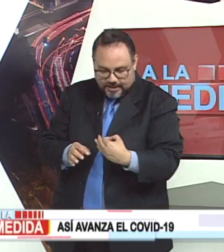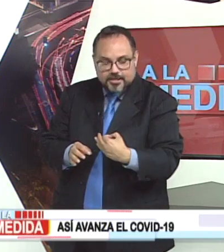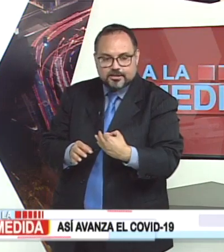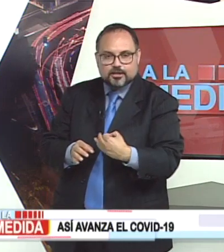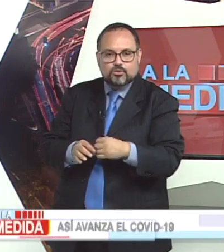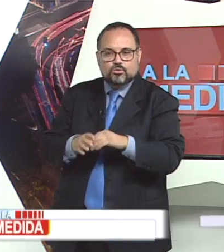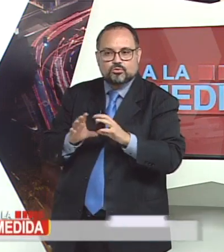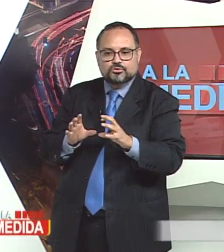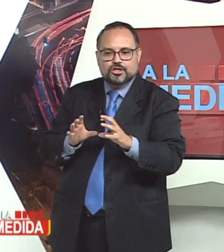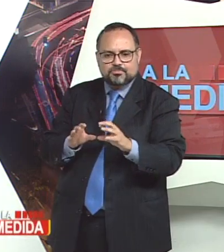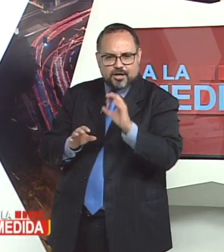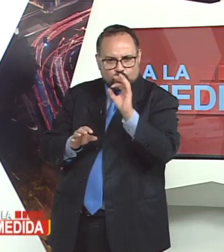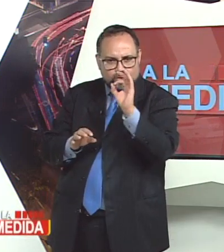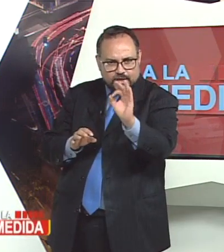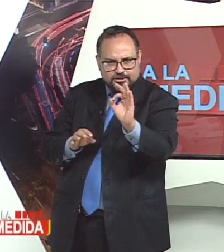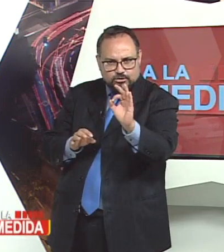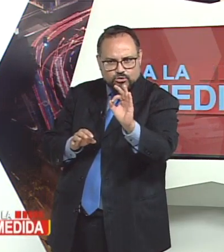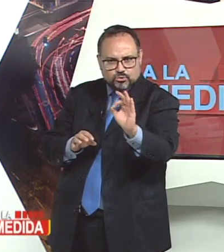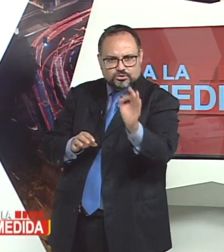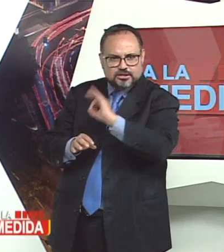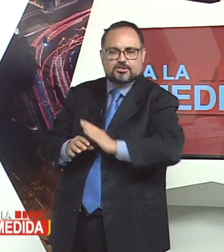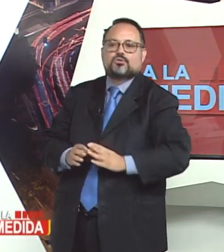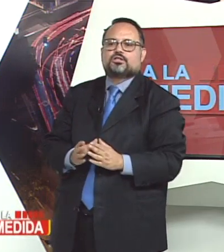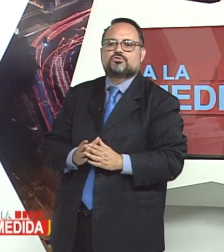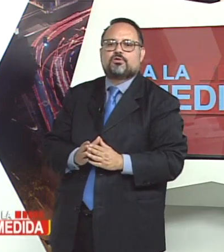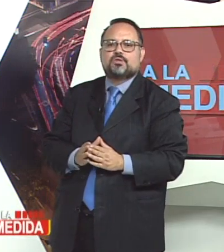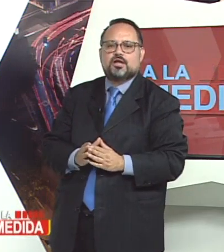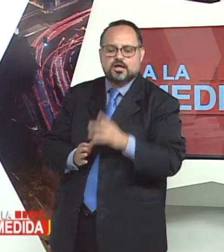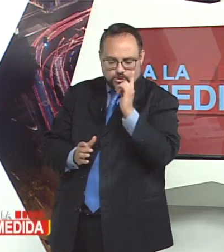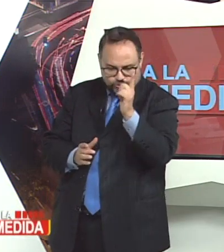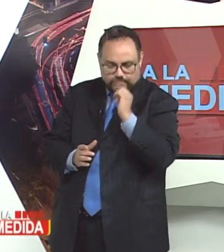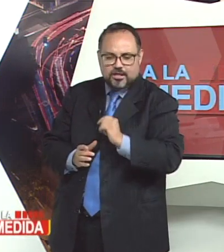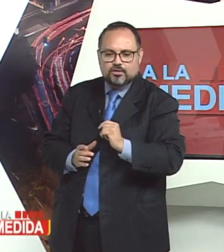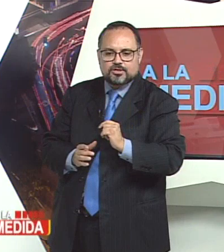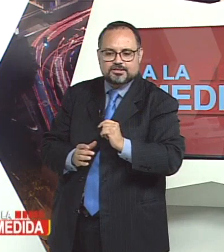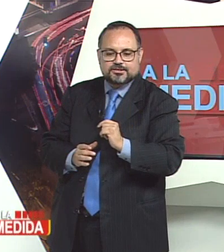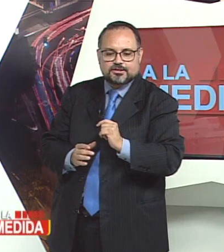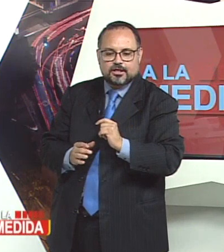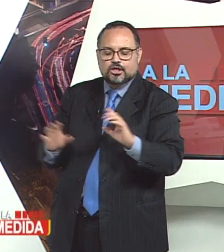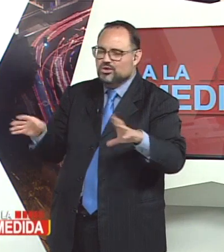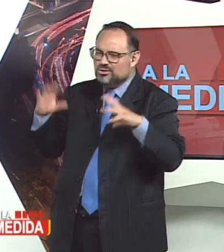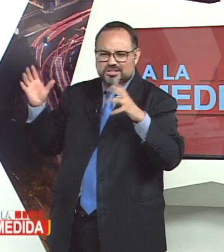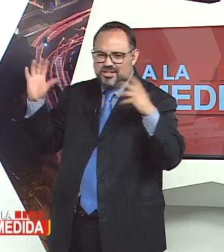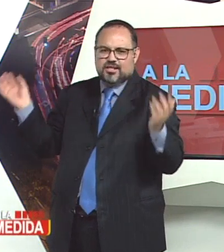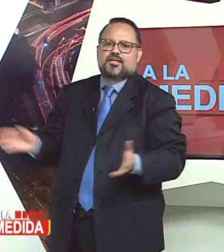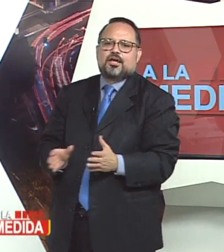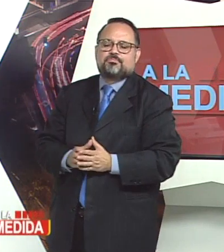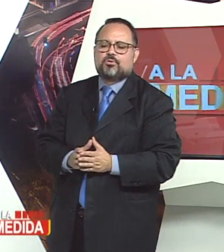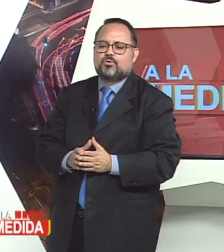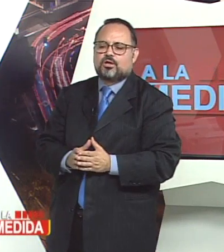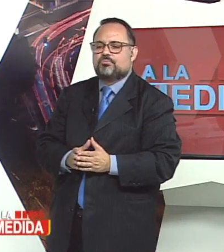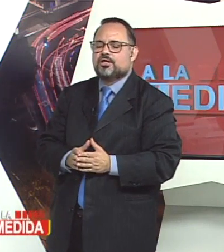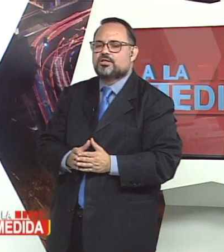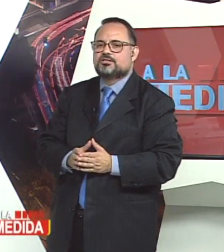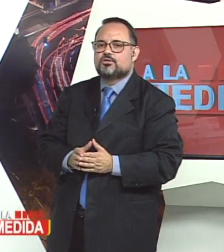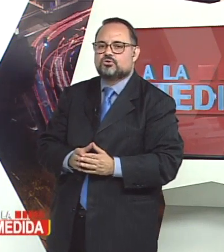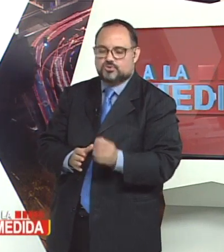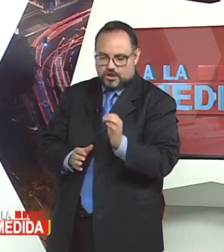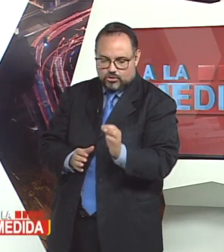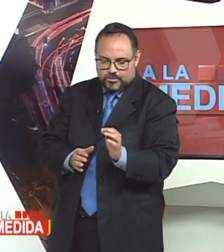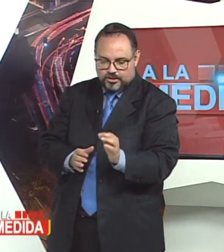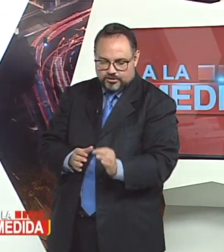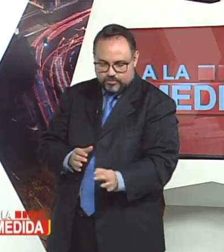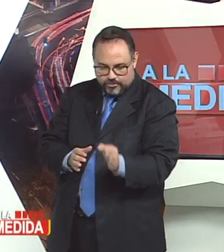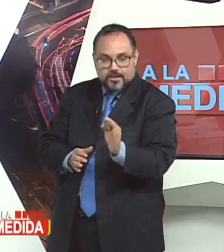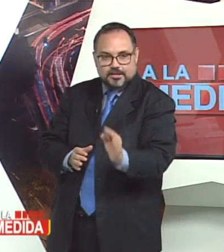es ser íntegro con usted para cuidarse no solo usted, sino que su familia. Su familia lo necesita, no se deje guiar por lo que pueden decir